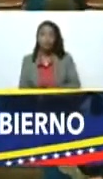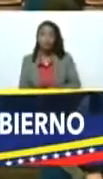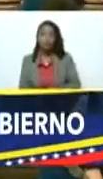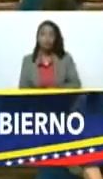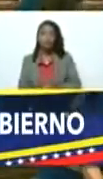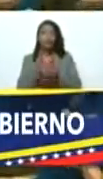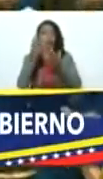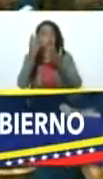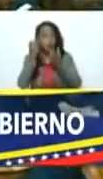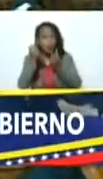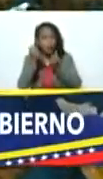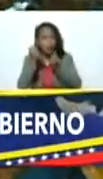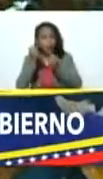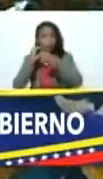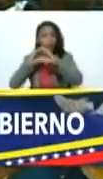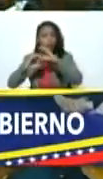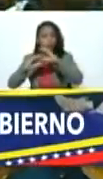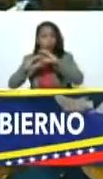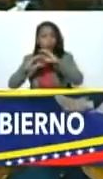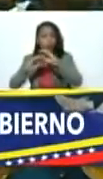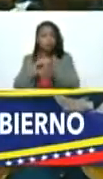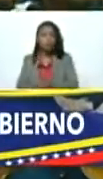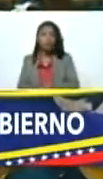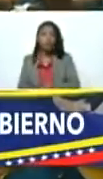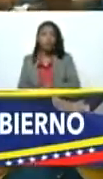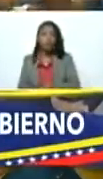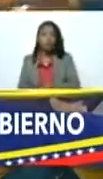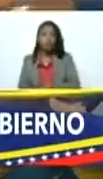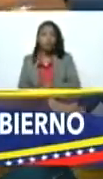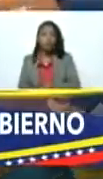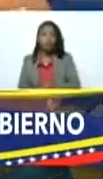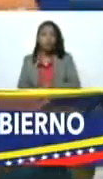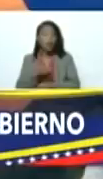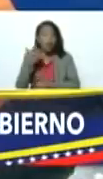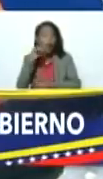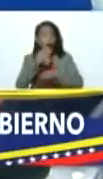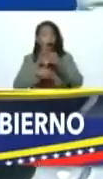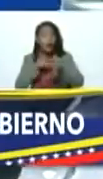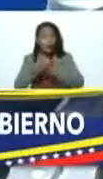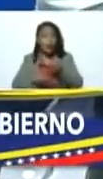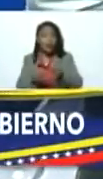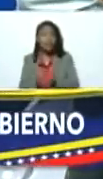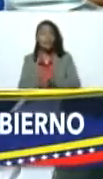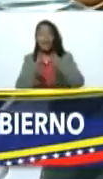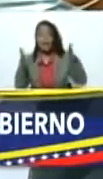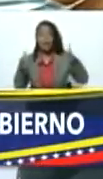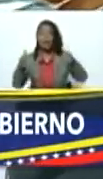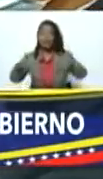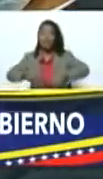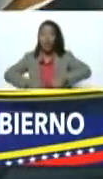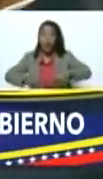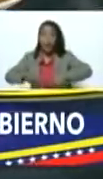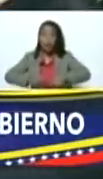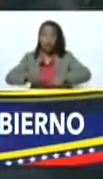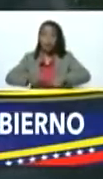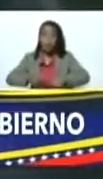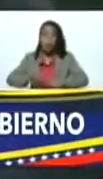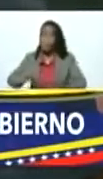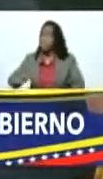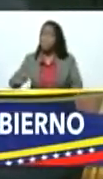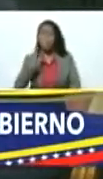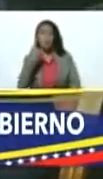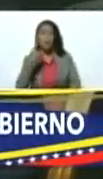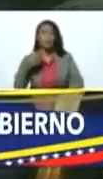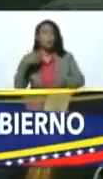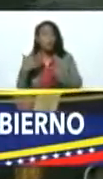Entendernos. Hay que hacer un gran esfuerzo. Lo primero que